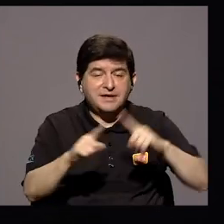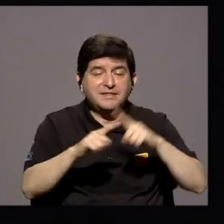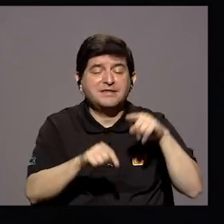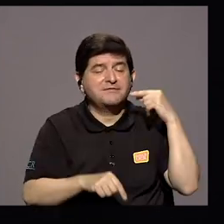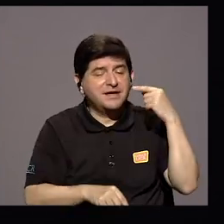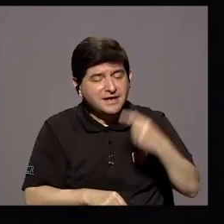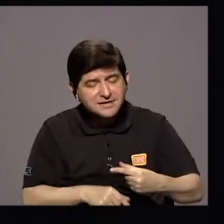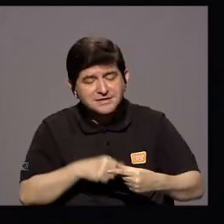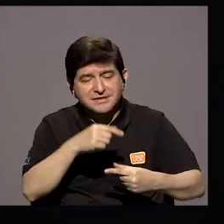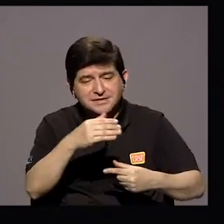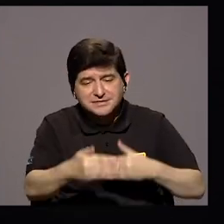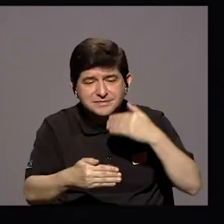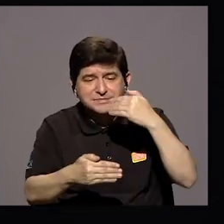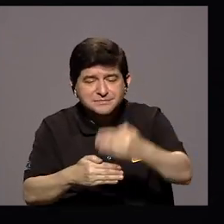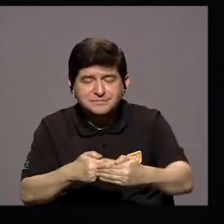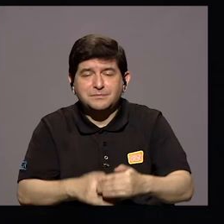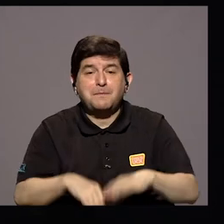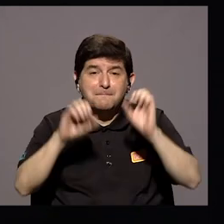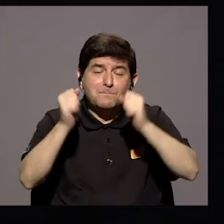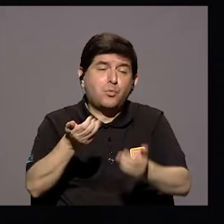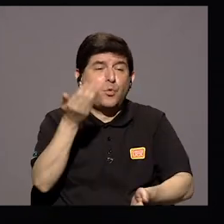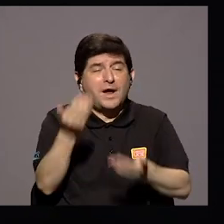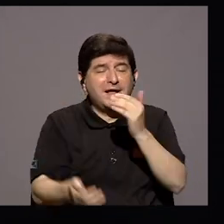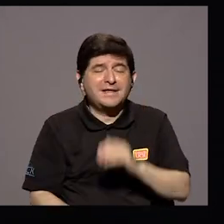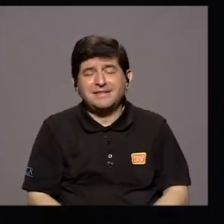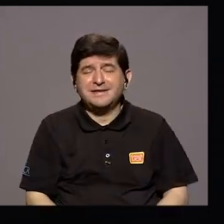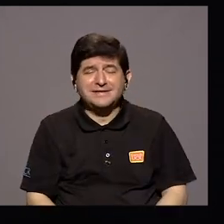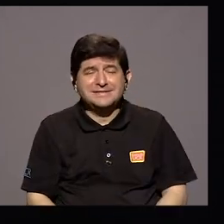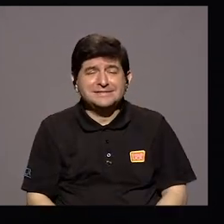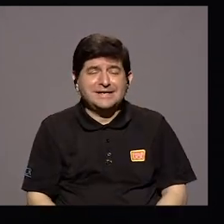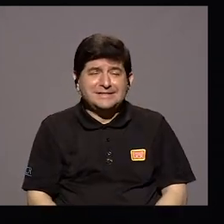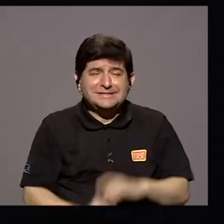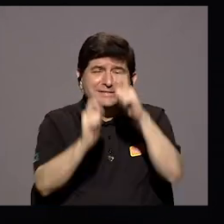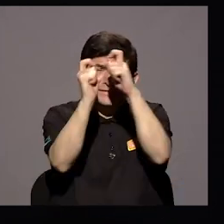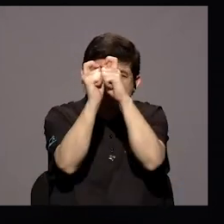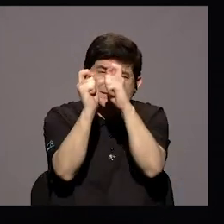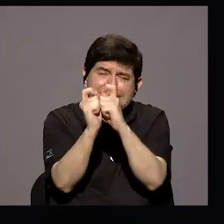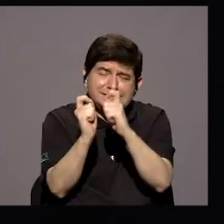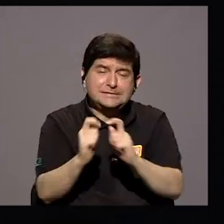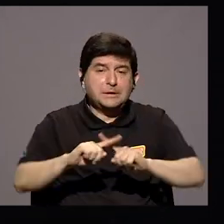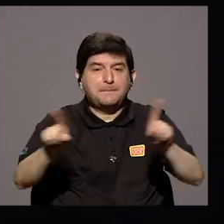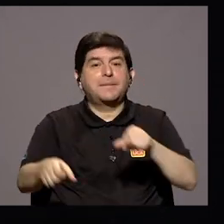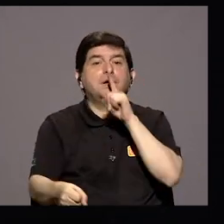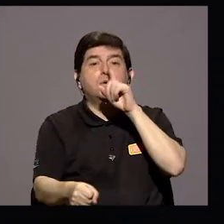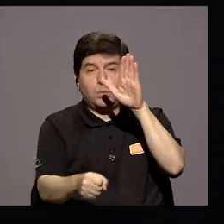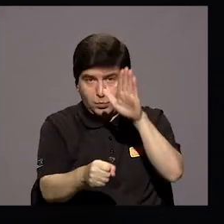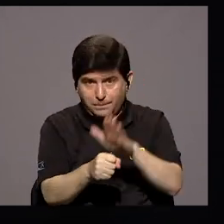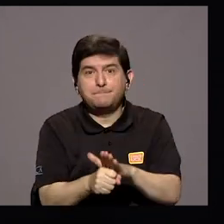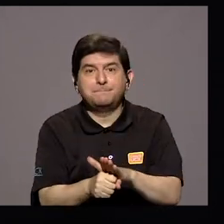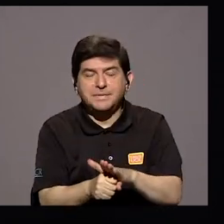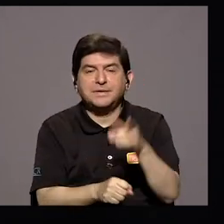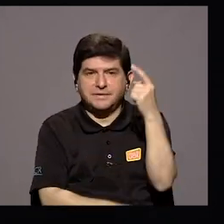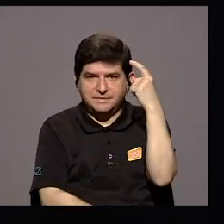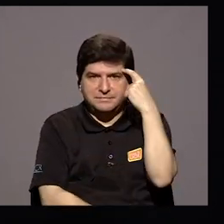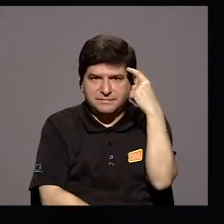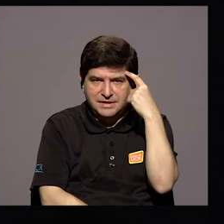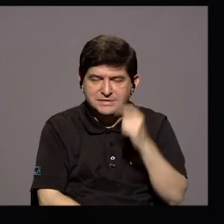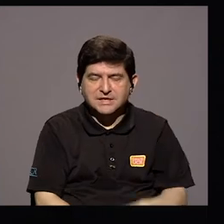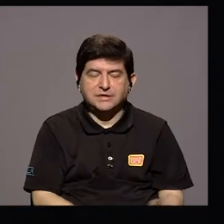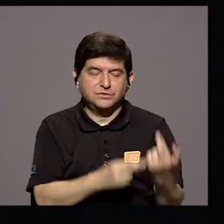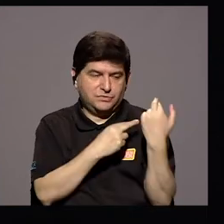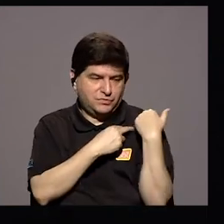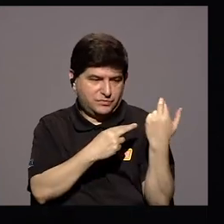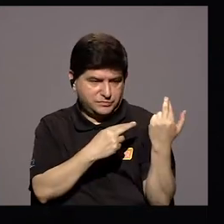Pronto Pueden Ser Muy Minuciosos Este Pero Hay Que Seguirlos En Función De Esa Responsabilidad